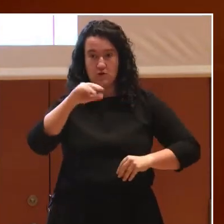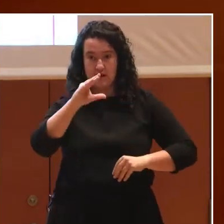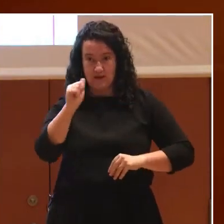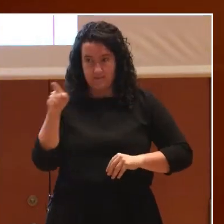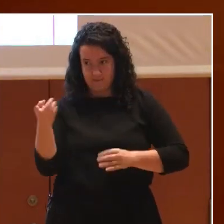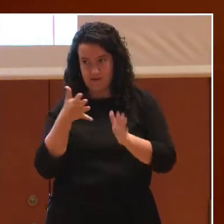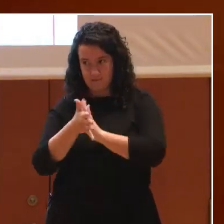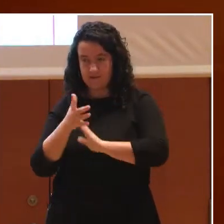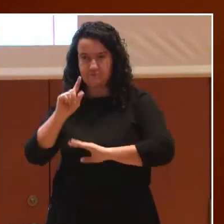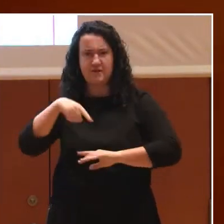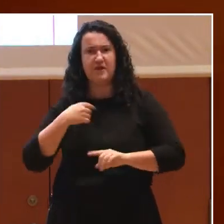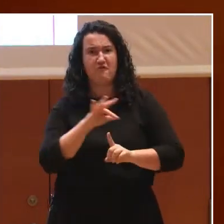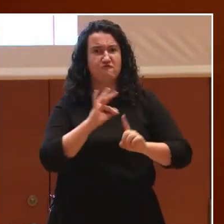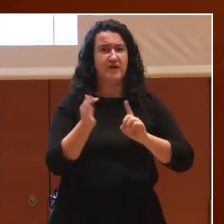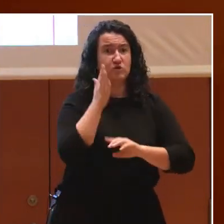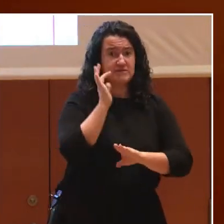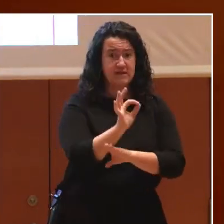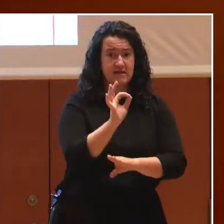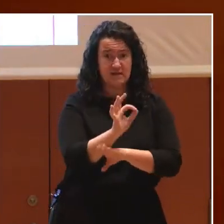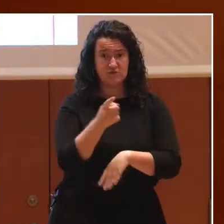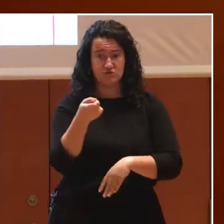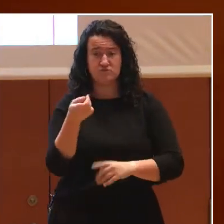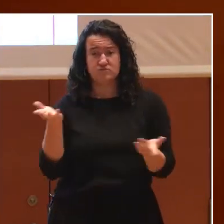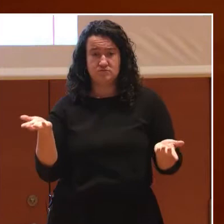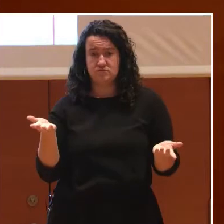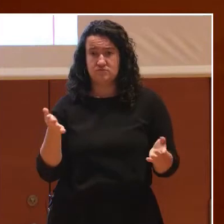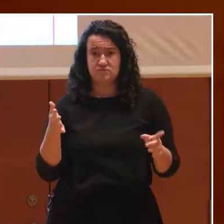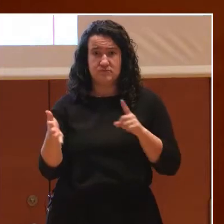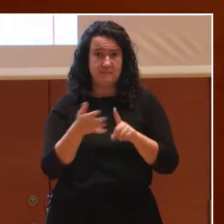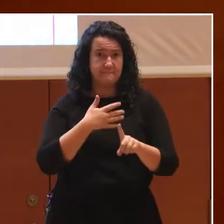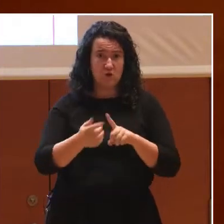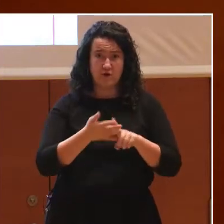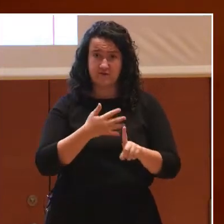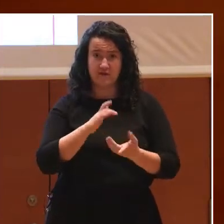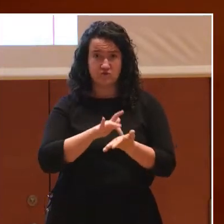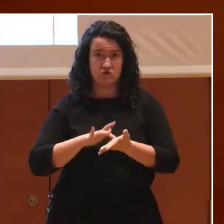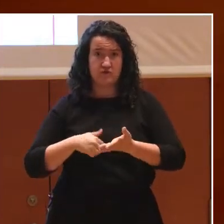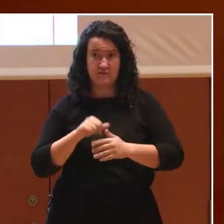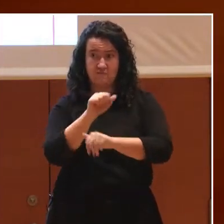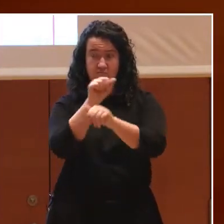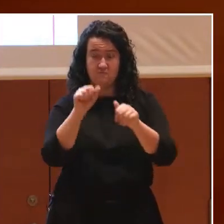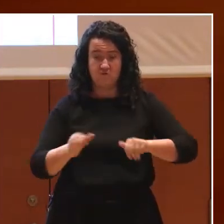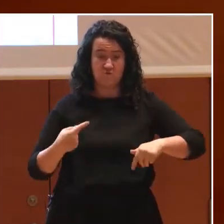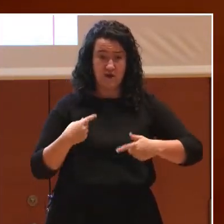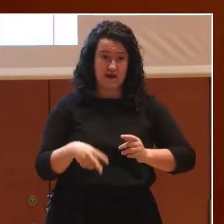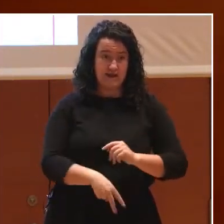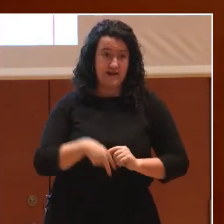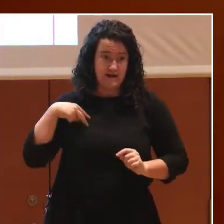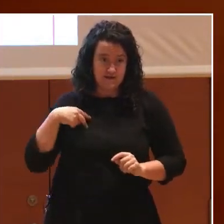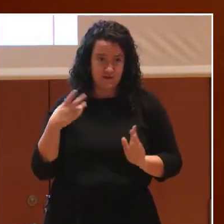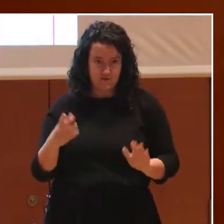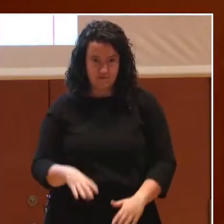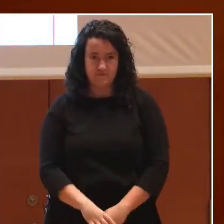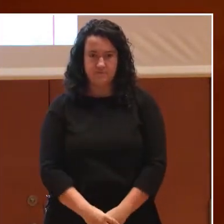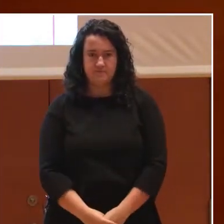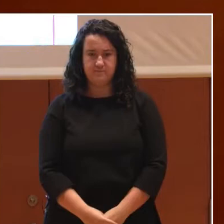con factores de riesgo que en cuanto a las violencias actúan, podemos decir que de manera generalizada, desde